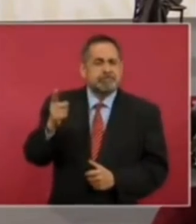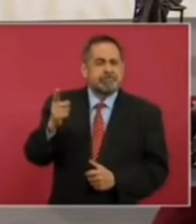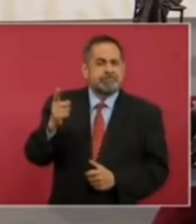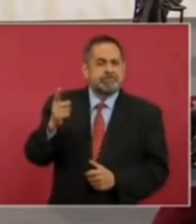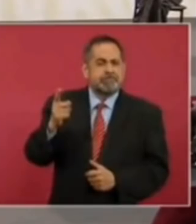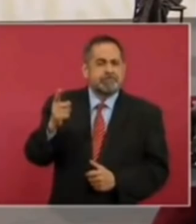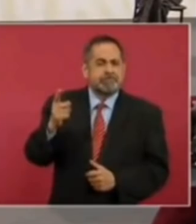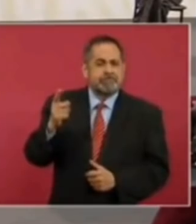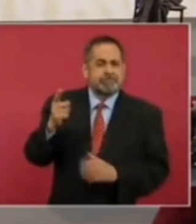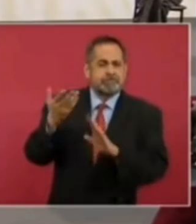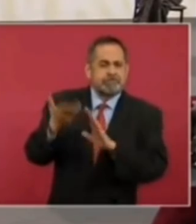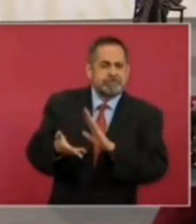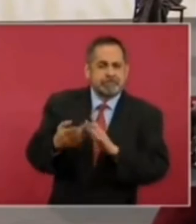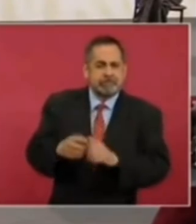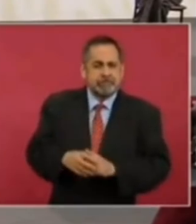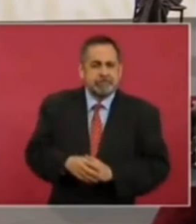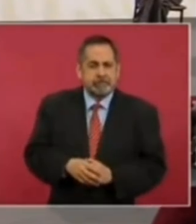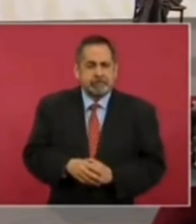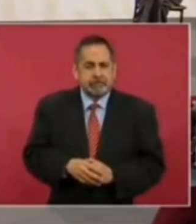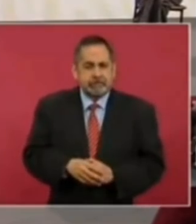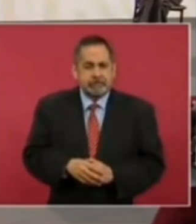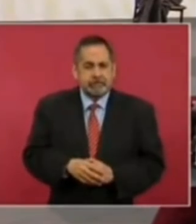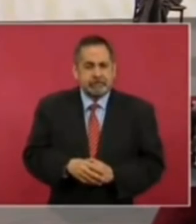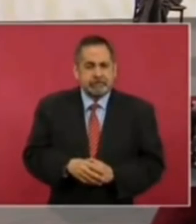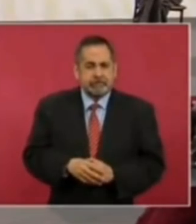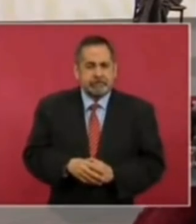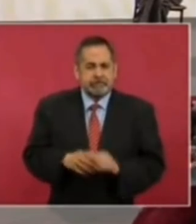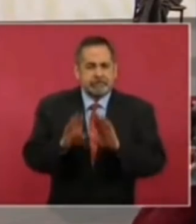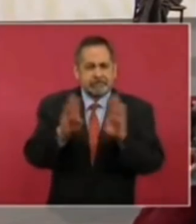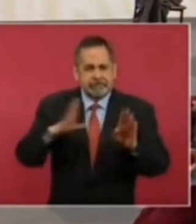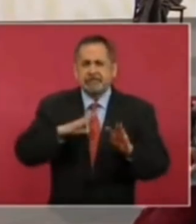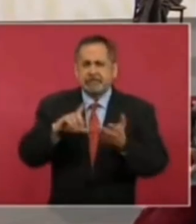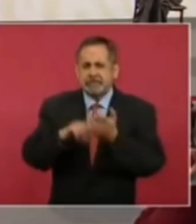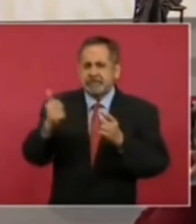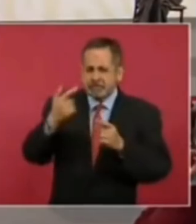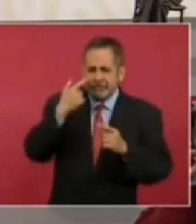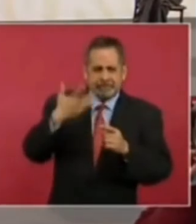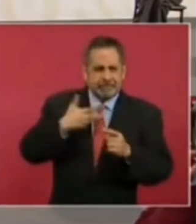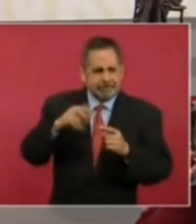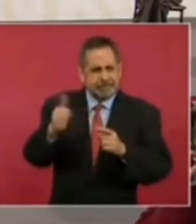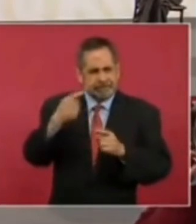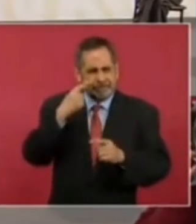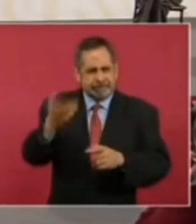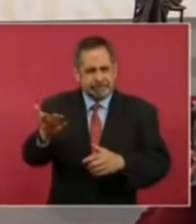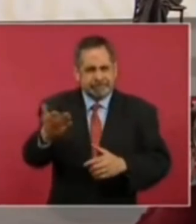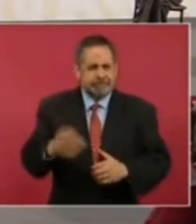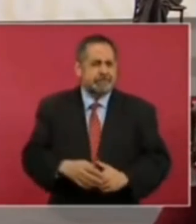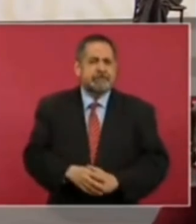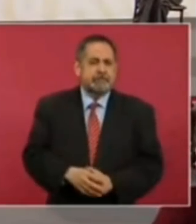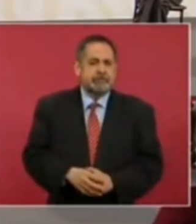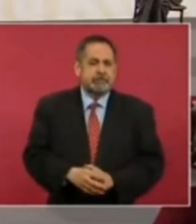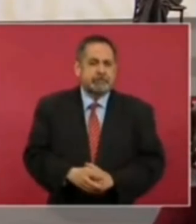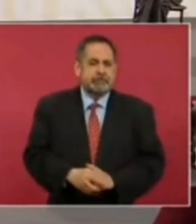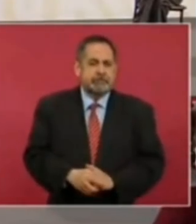de la televisora de Milenio le pidieron al presidente López Obrador que pusiera vallas para